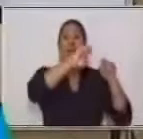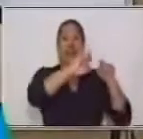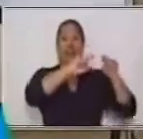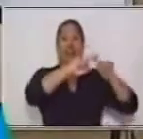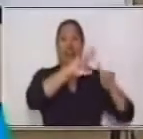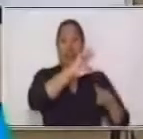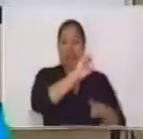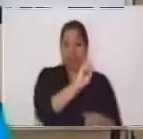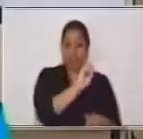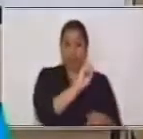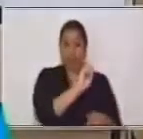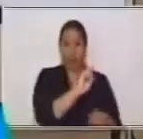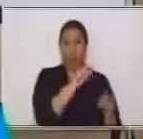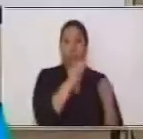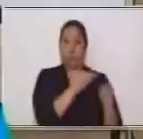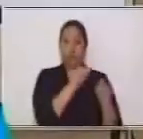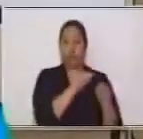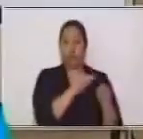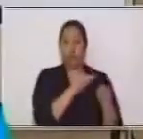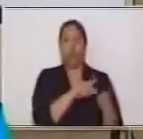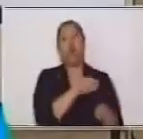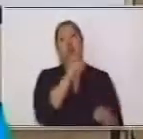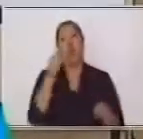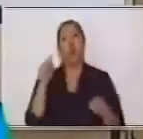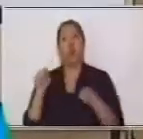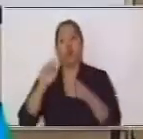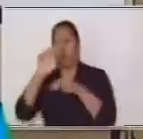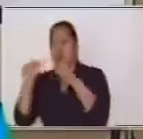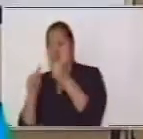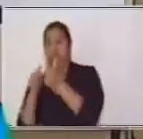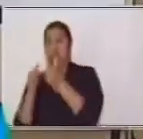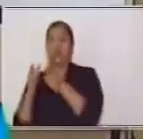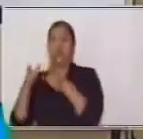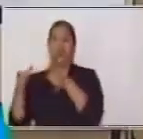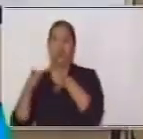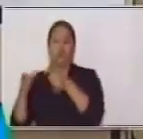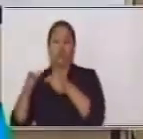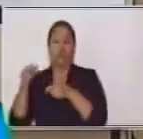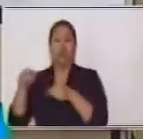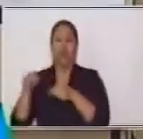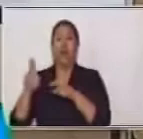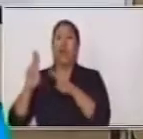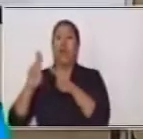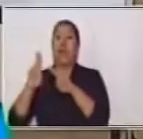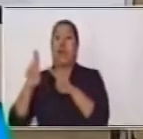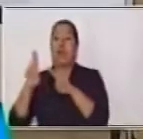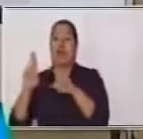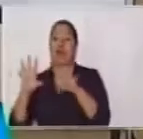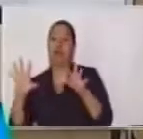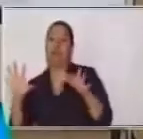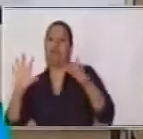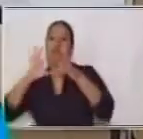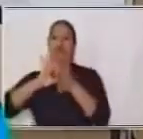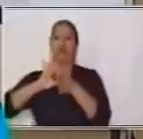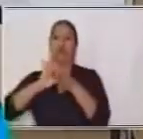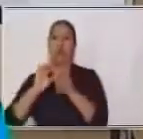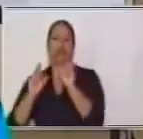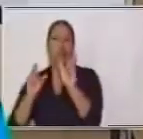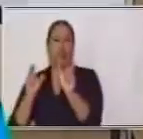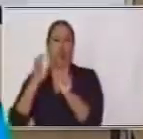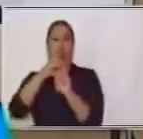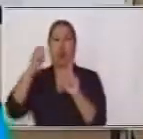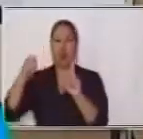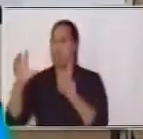se clasifican según la conjunción. Y en las subordinadas, pues hay una relación de dependencia entre una oración y otra.